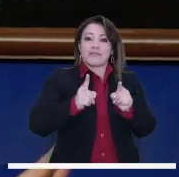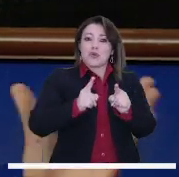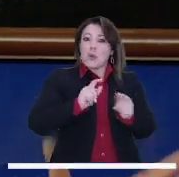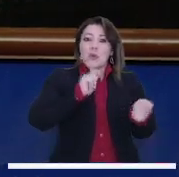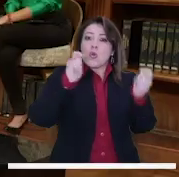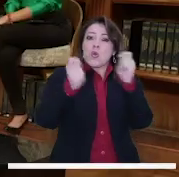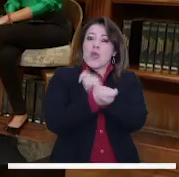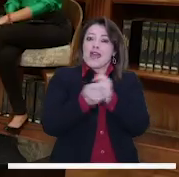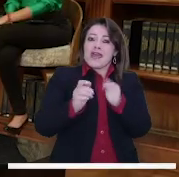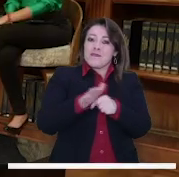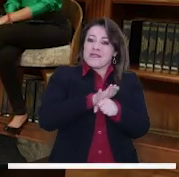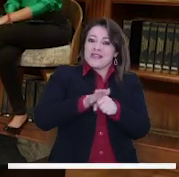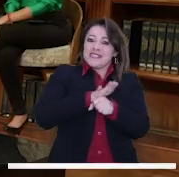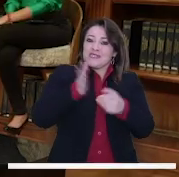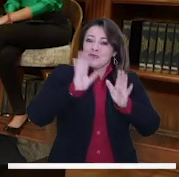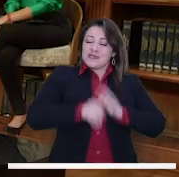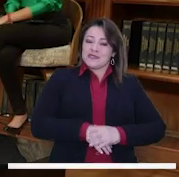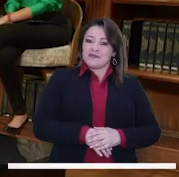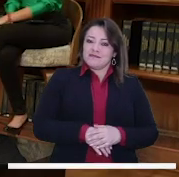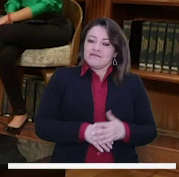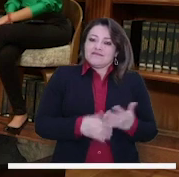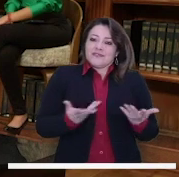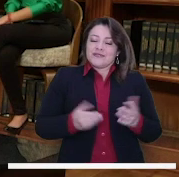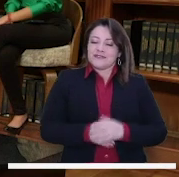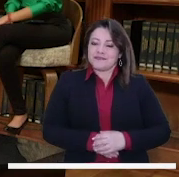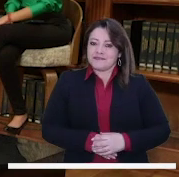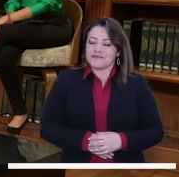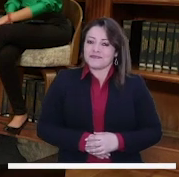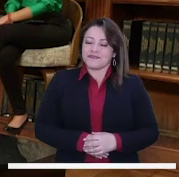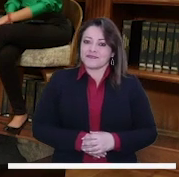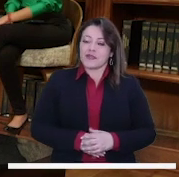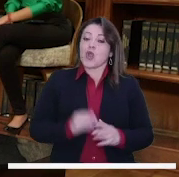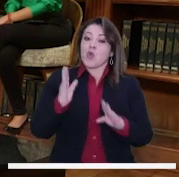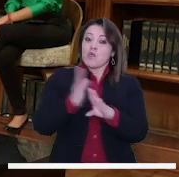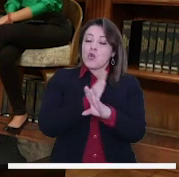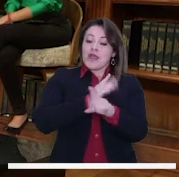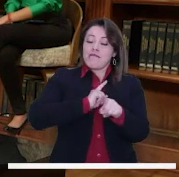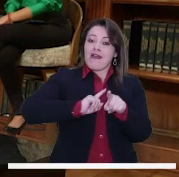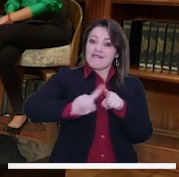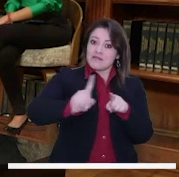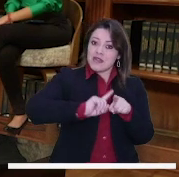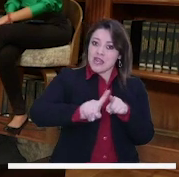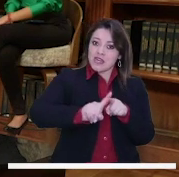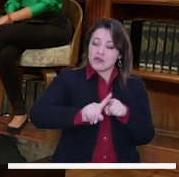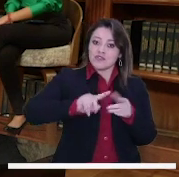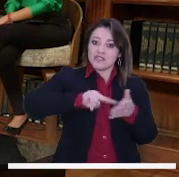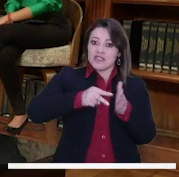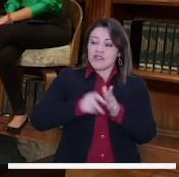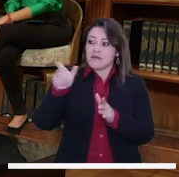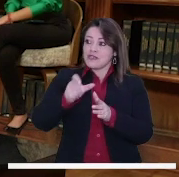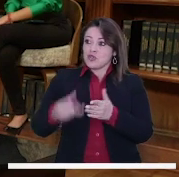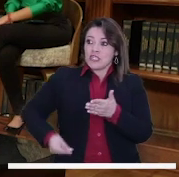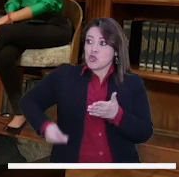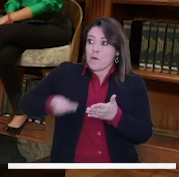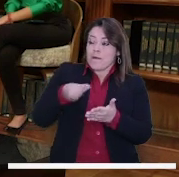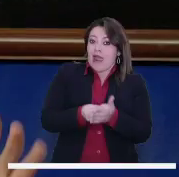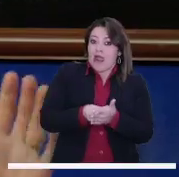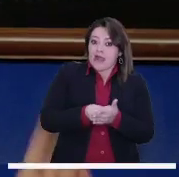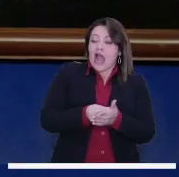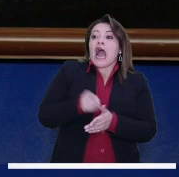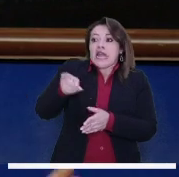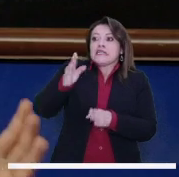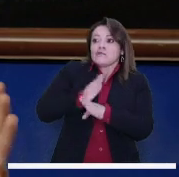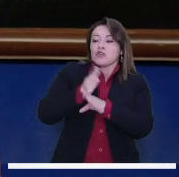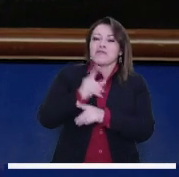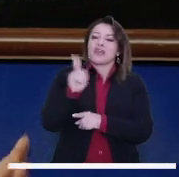bastante problemáticas en que circula hoy. Entonces, el problema de Transmilenio no son solamente los colados, pero